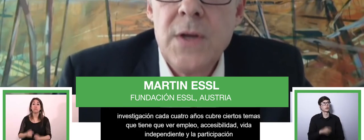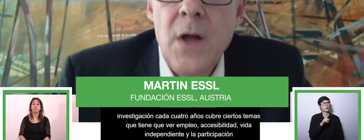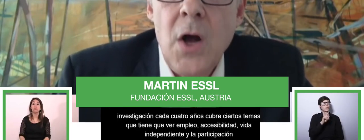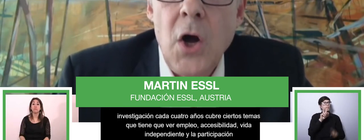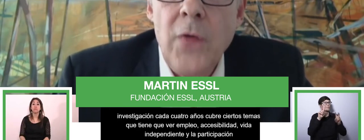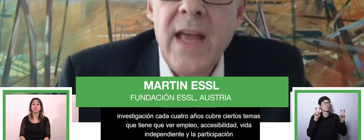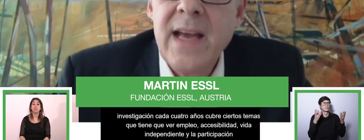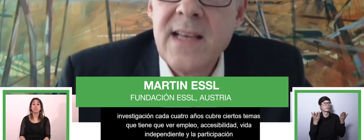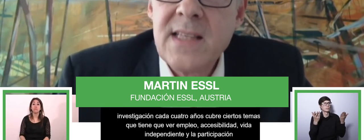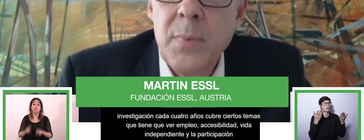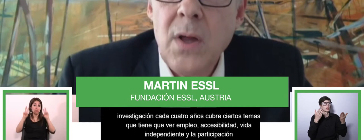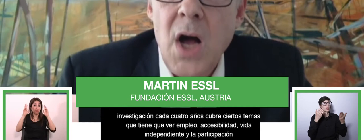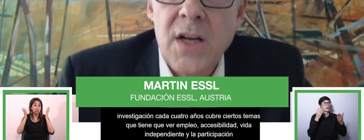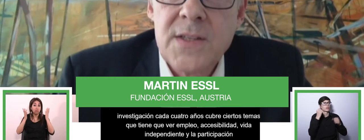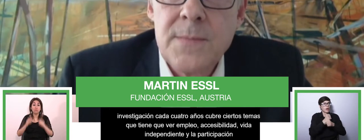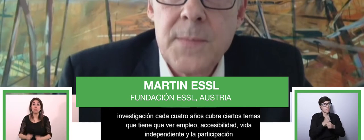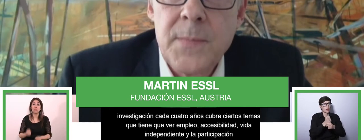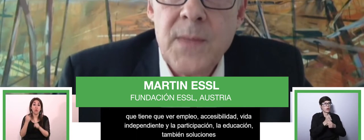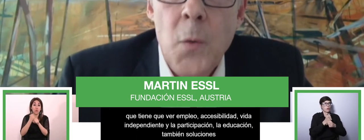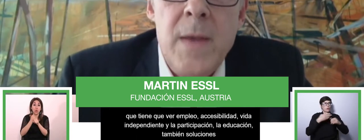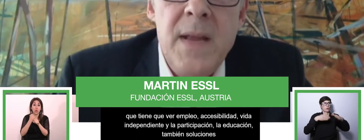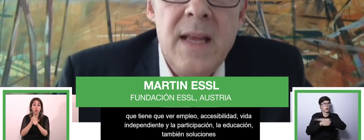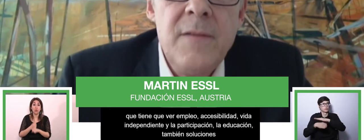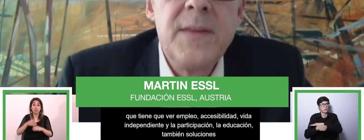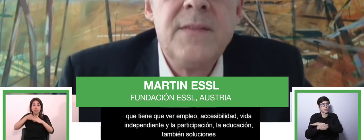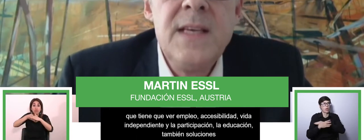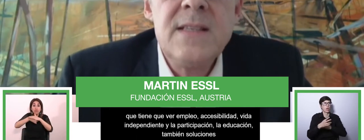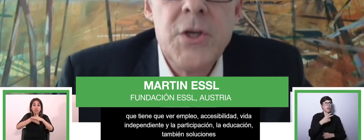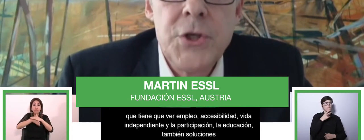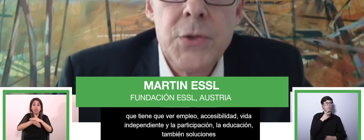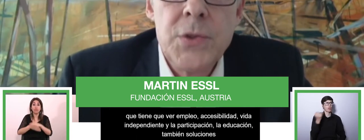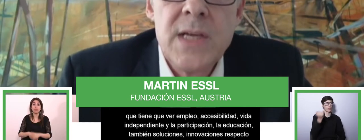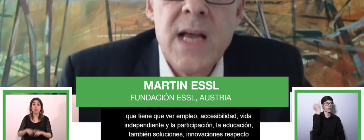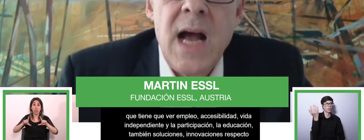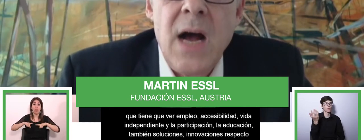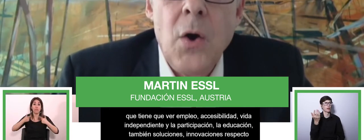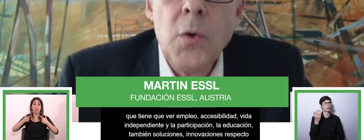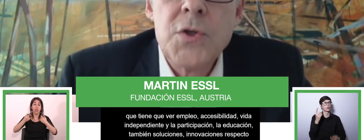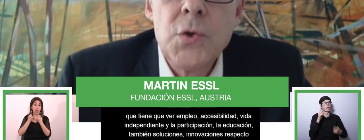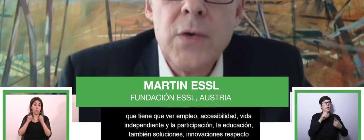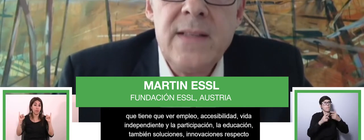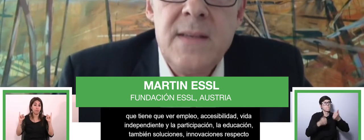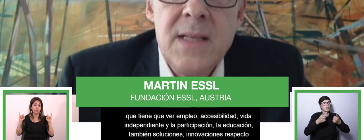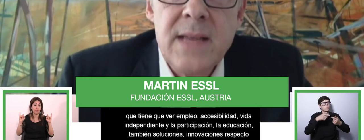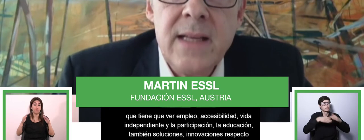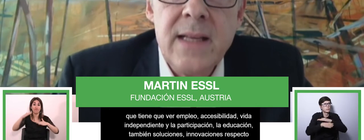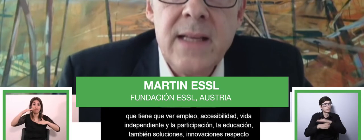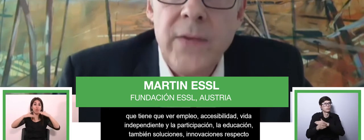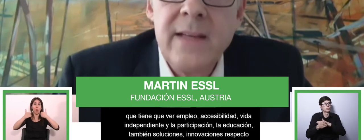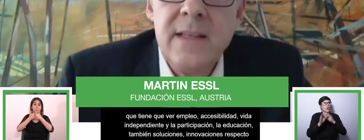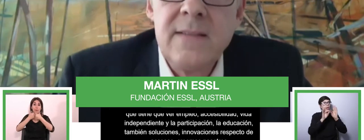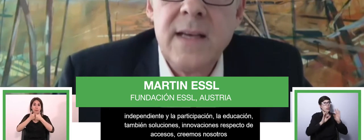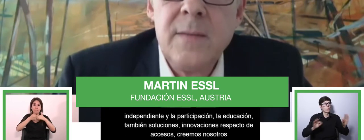innovaciones respecto de accesos. Creemos nosotros que esto